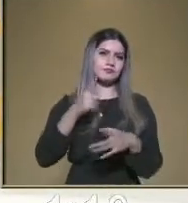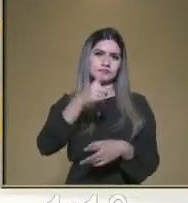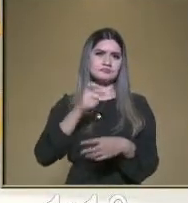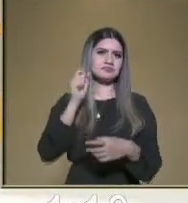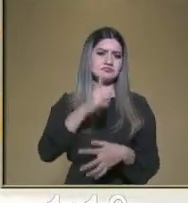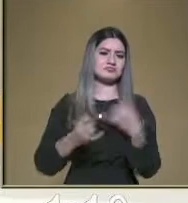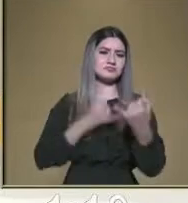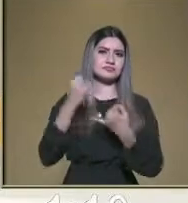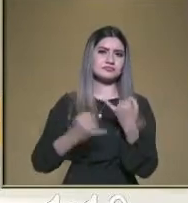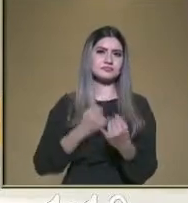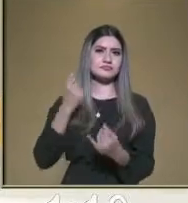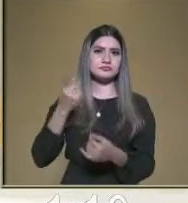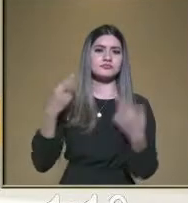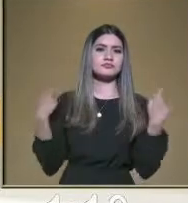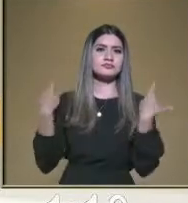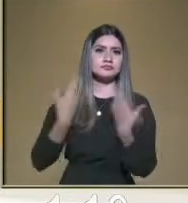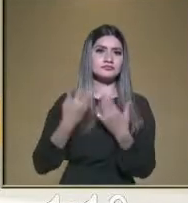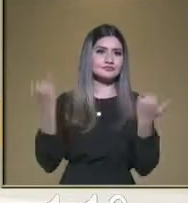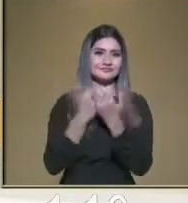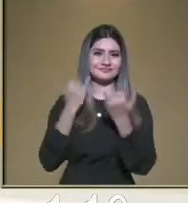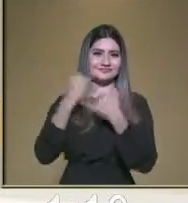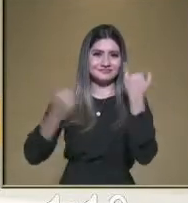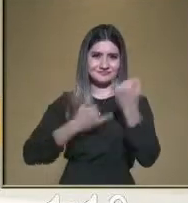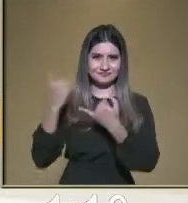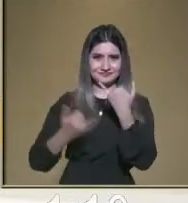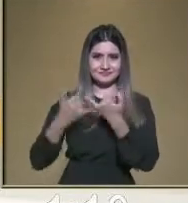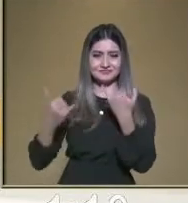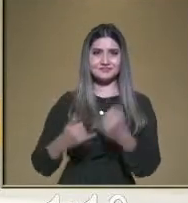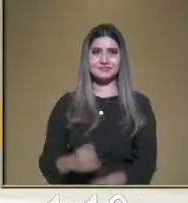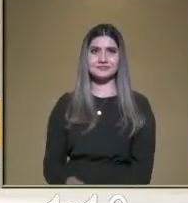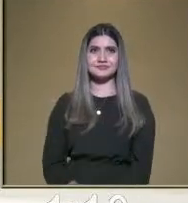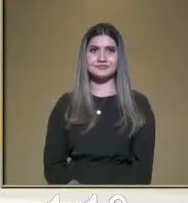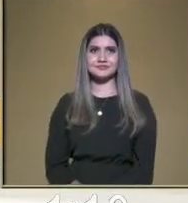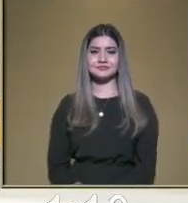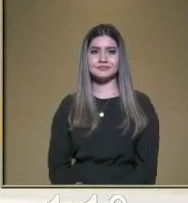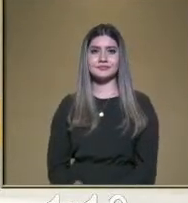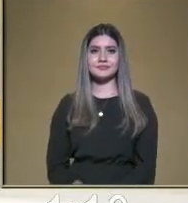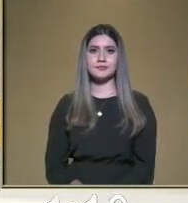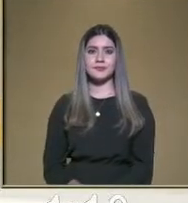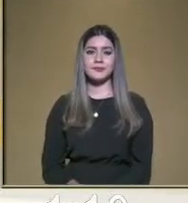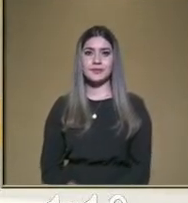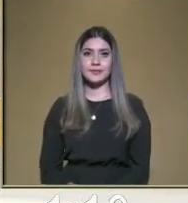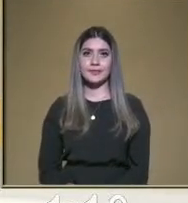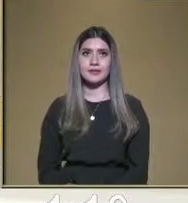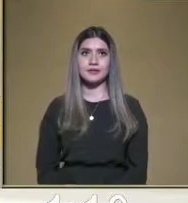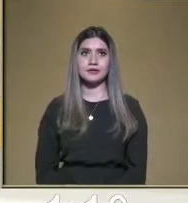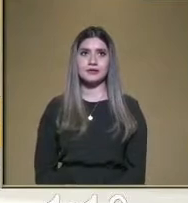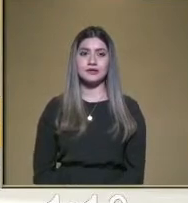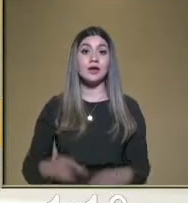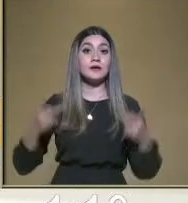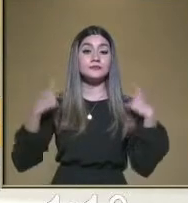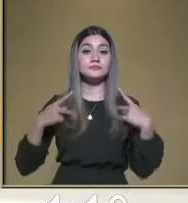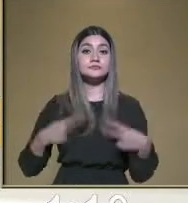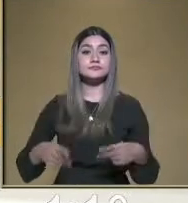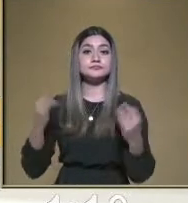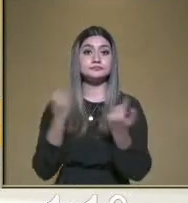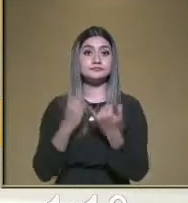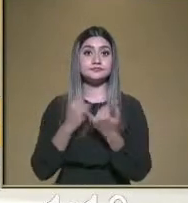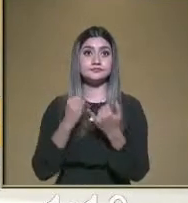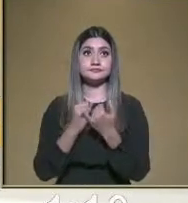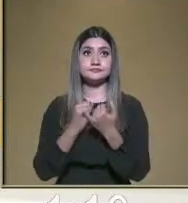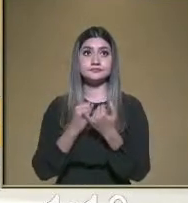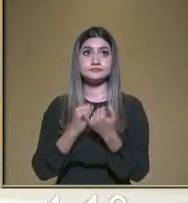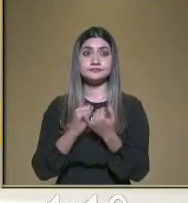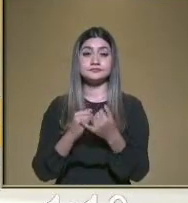que en cada cuadrito que caiga, le voy a hacer una pregunta o nos va a platicar algo relacionado con la